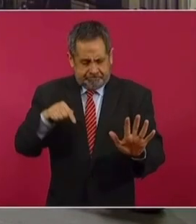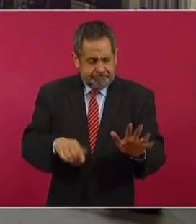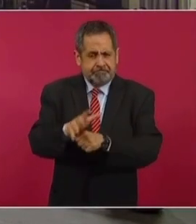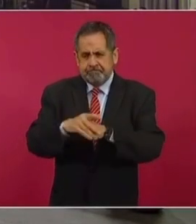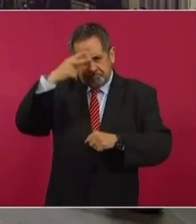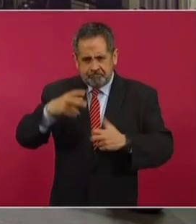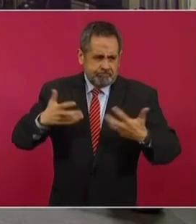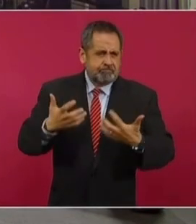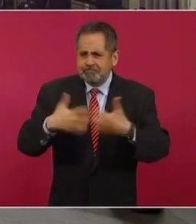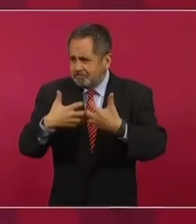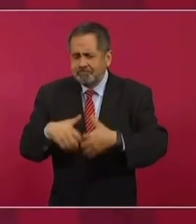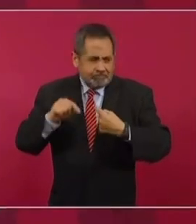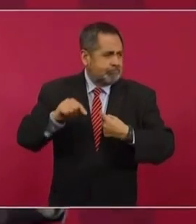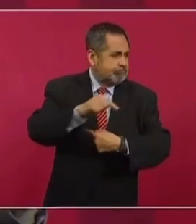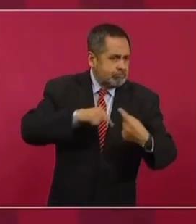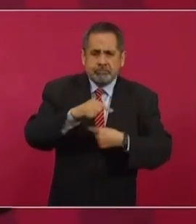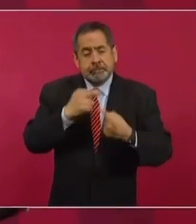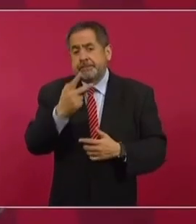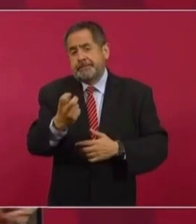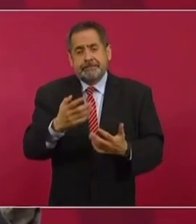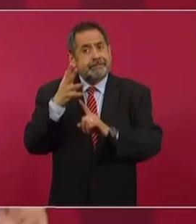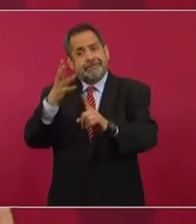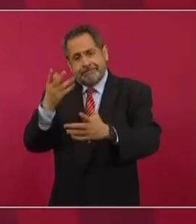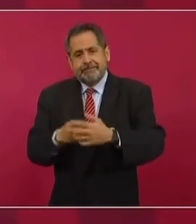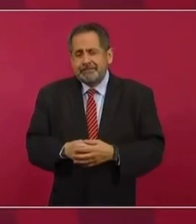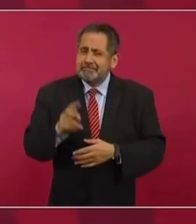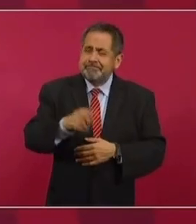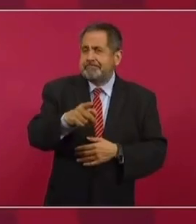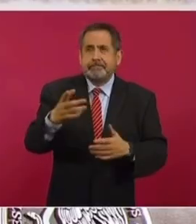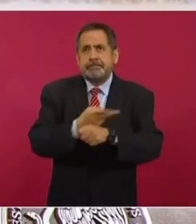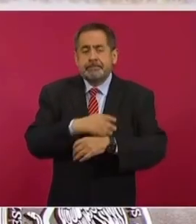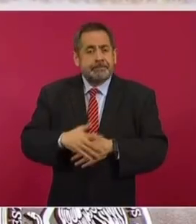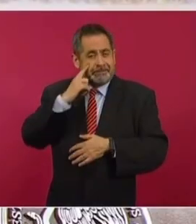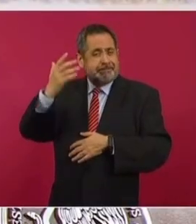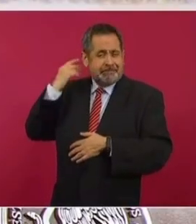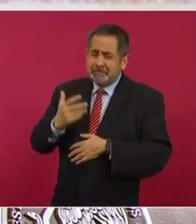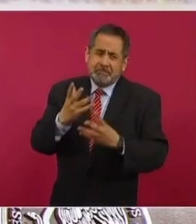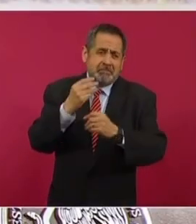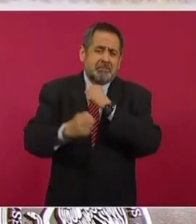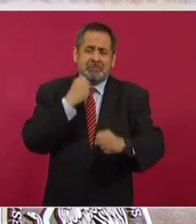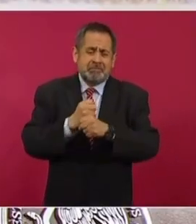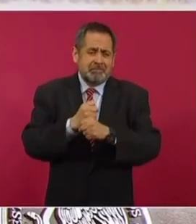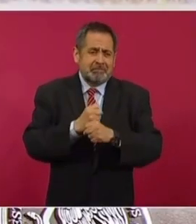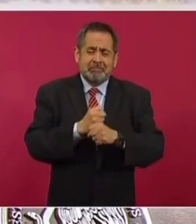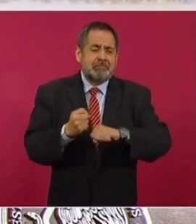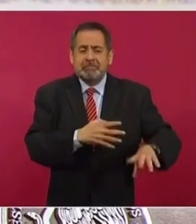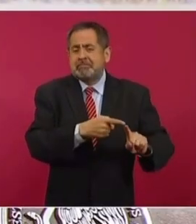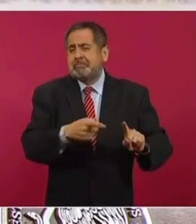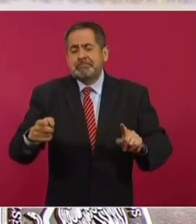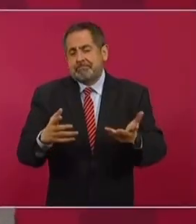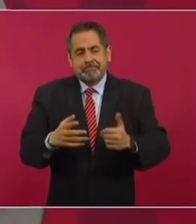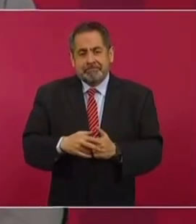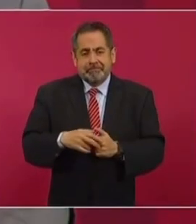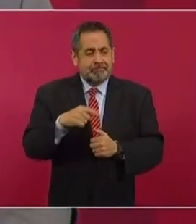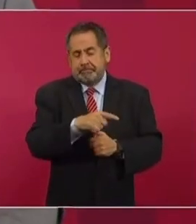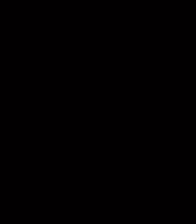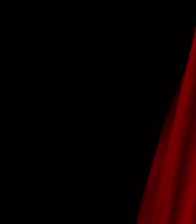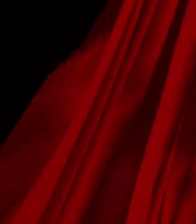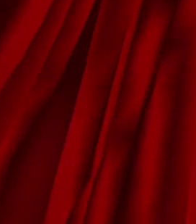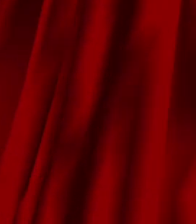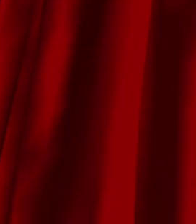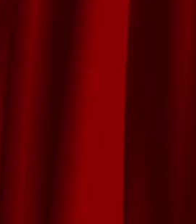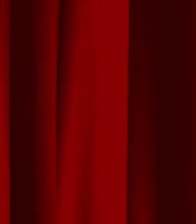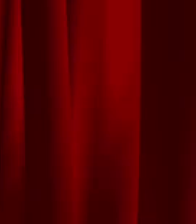el principio y vamos hacia allá. Lo que pasa es que fueron muchos años de una política absurda.